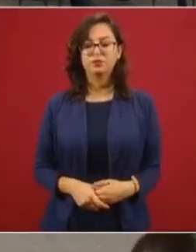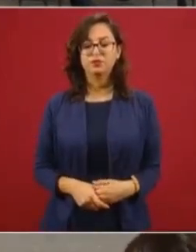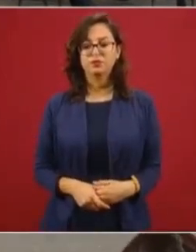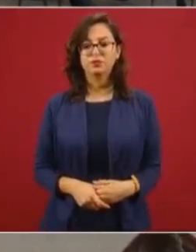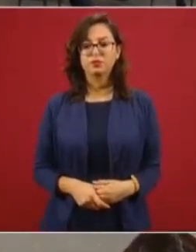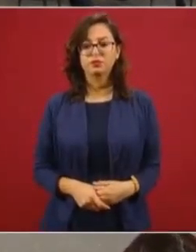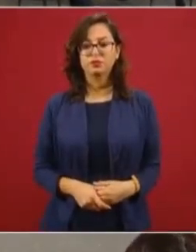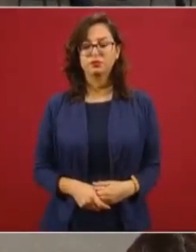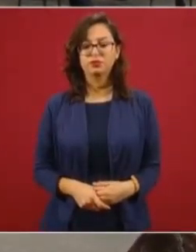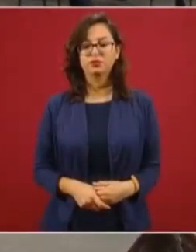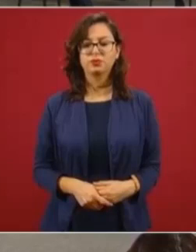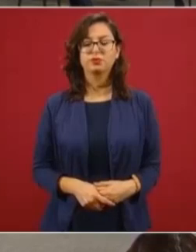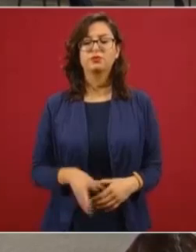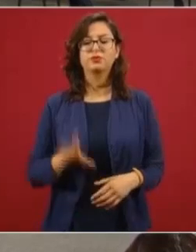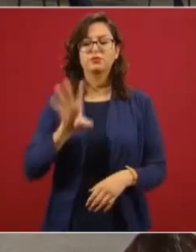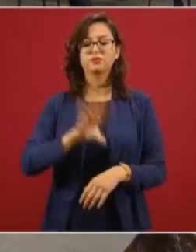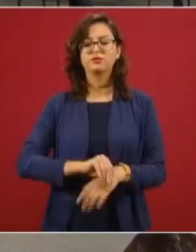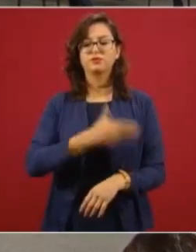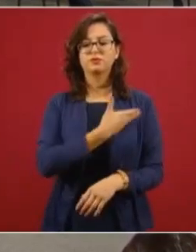Con su permiso, señor presidente,